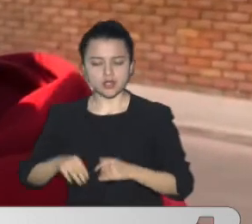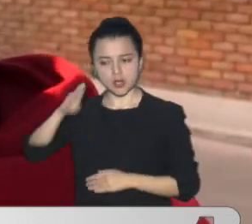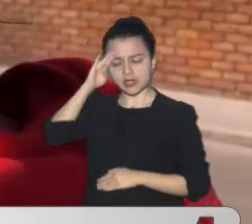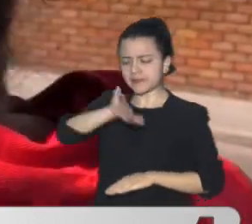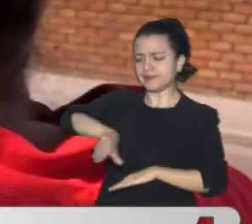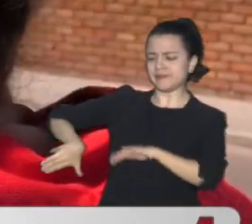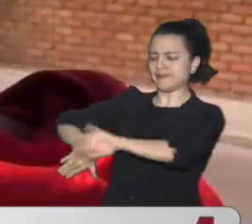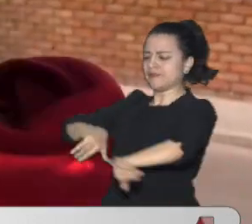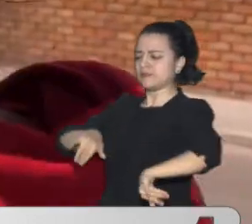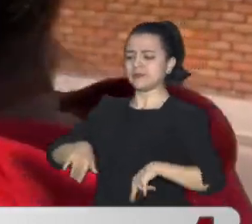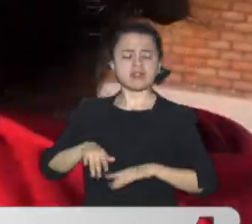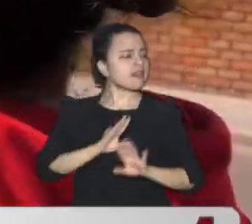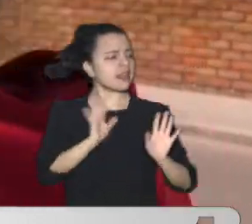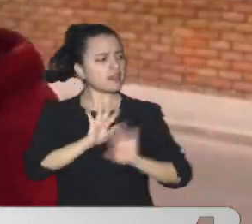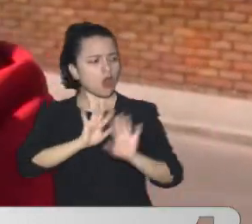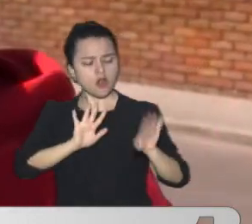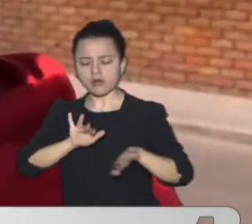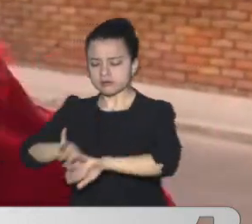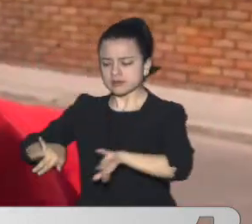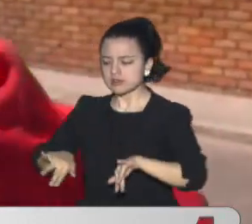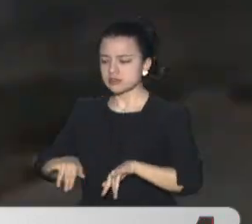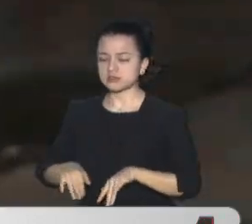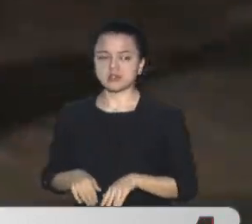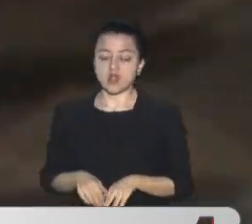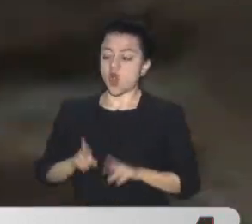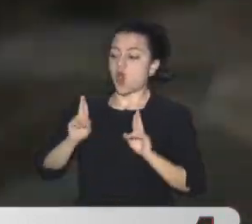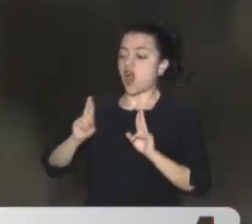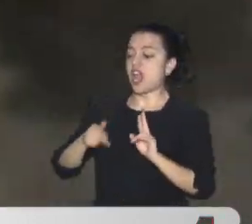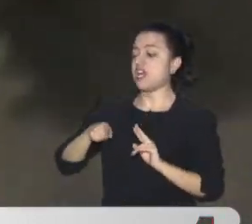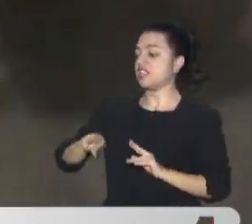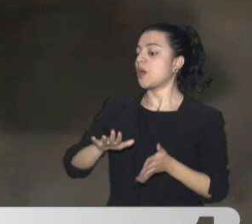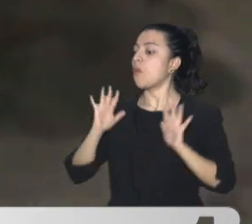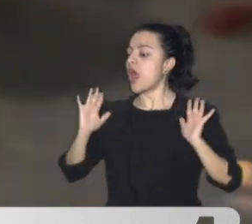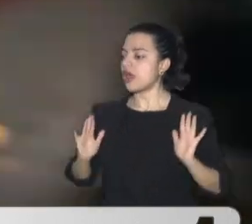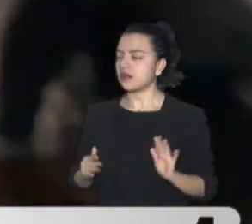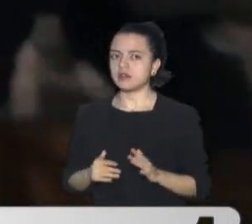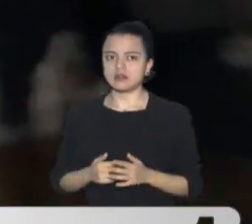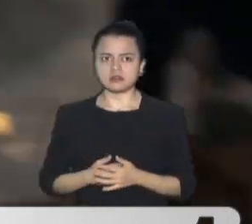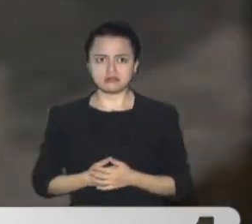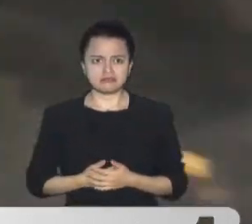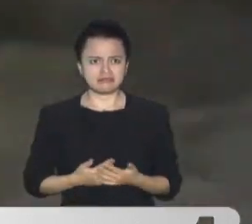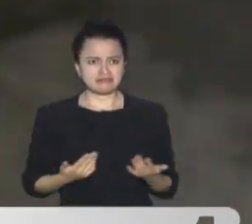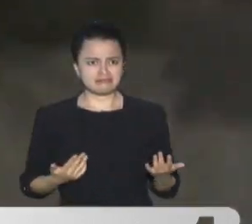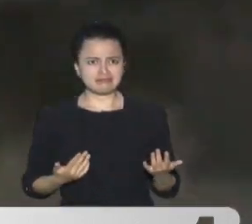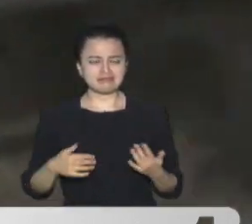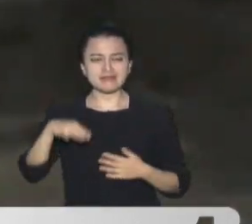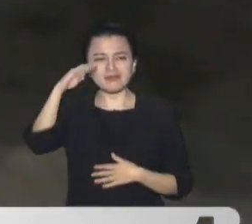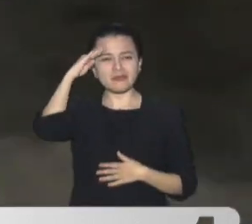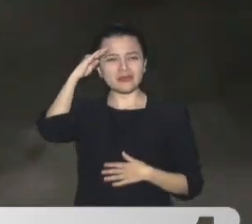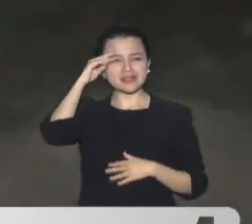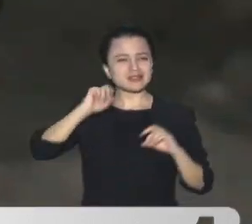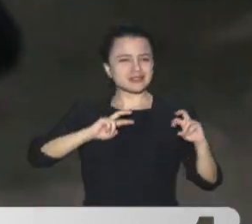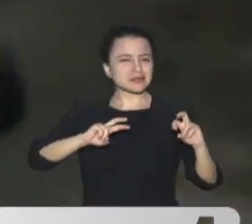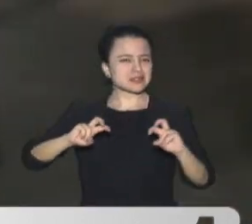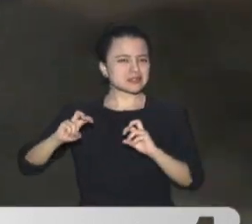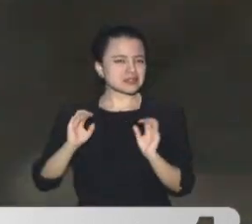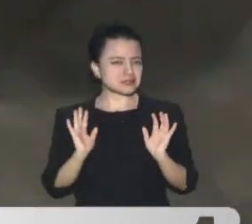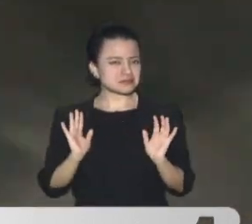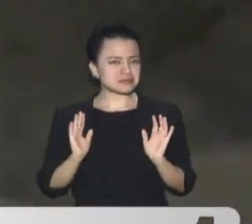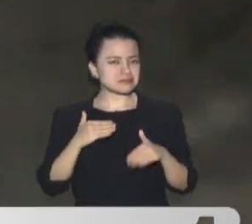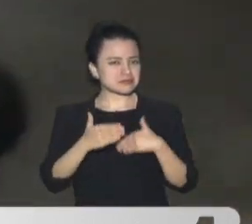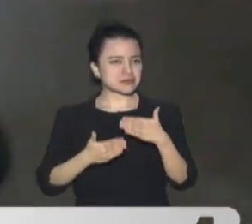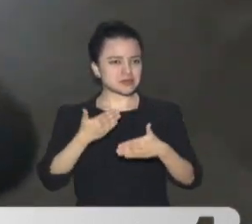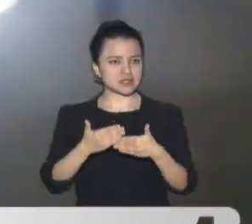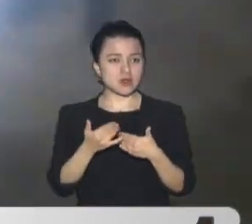Súper groseros Que me decían A mí Que ojalá Se le muera La policía Aseguró Que se abrió Una investigación Por estos hechos El hombre Se